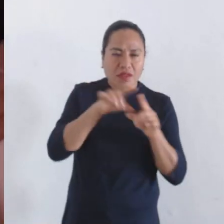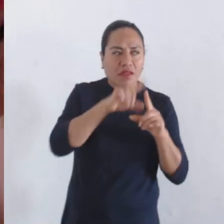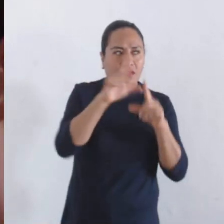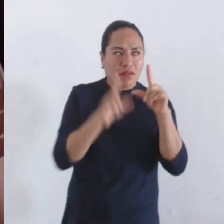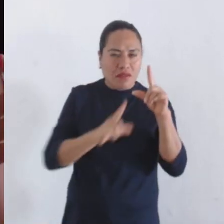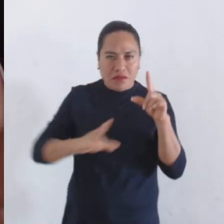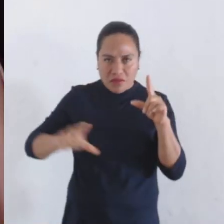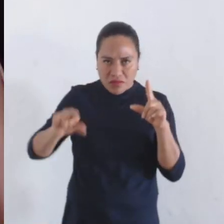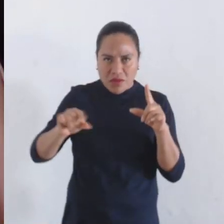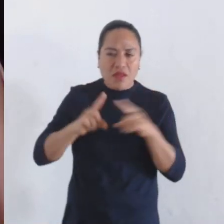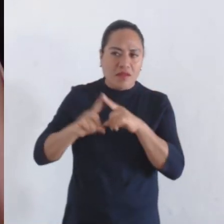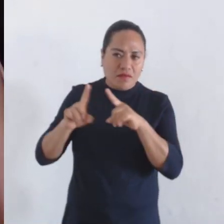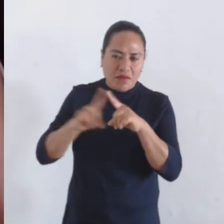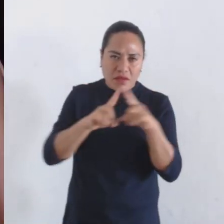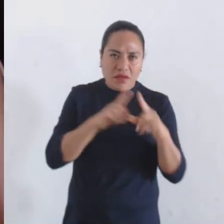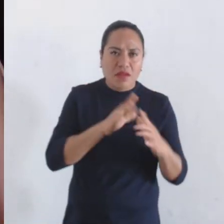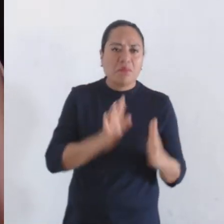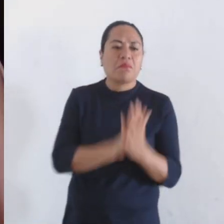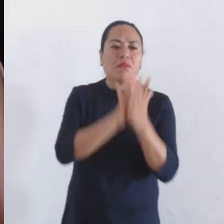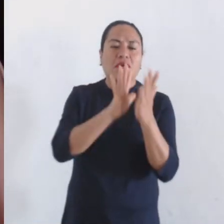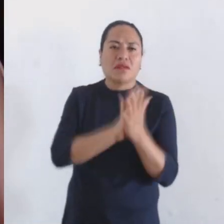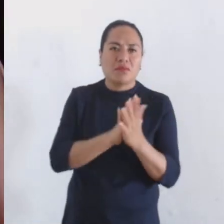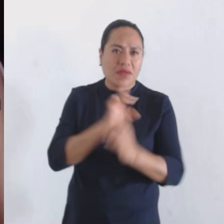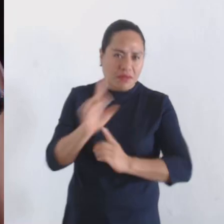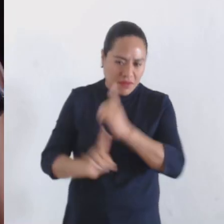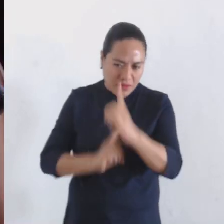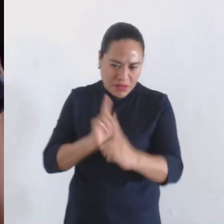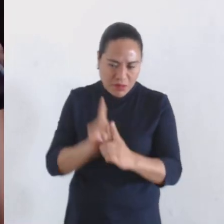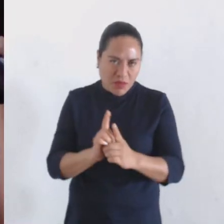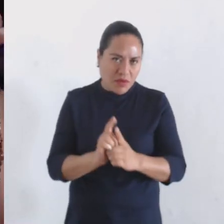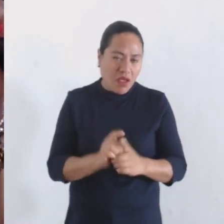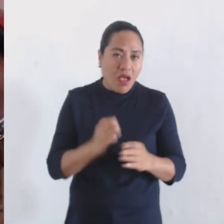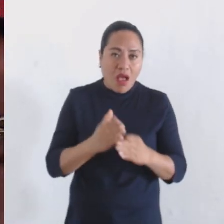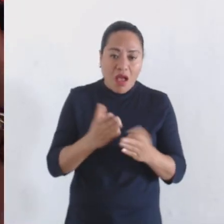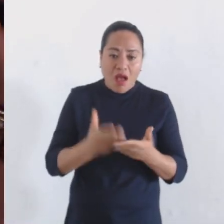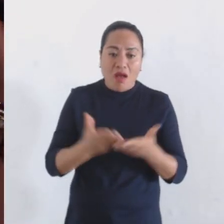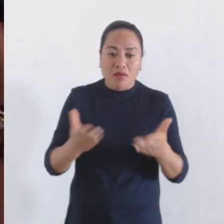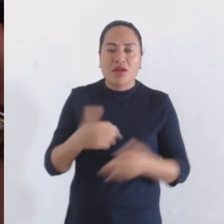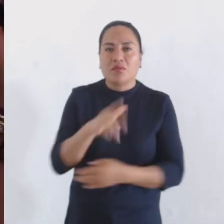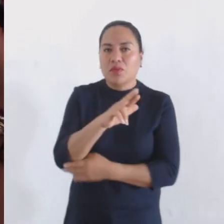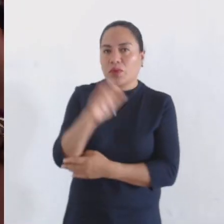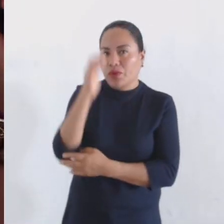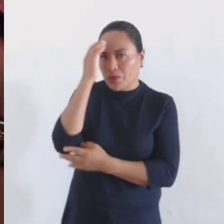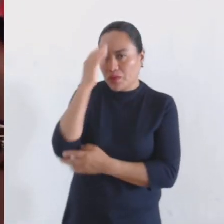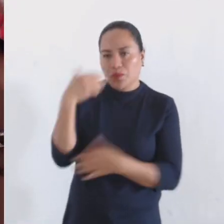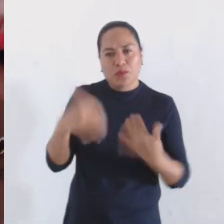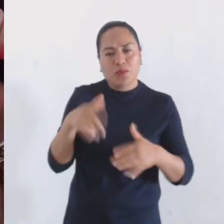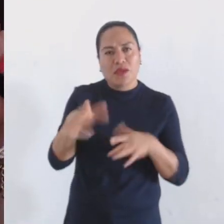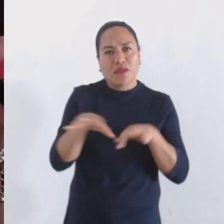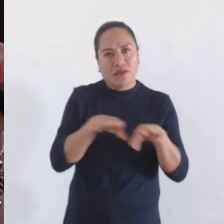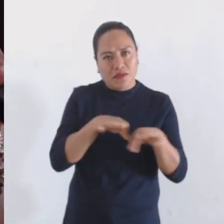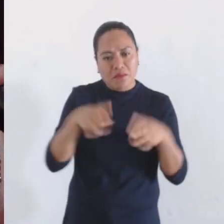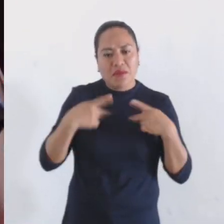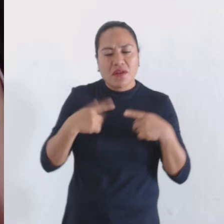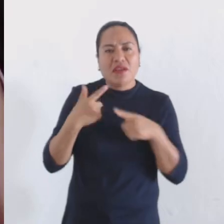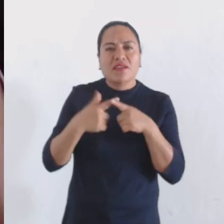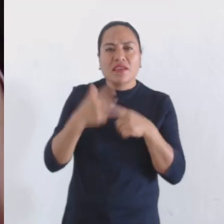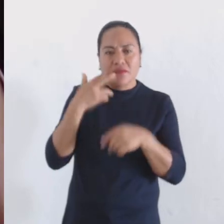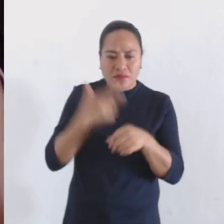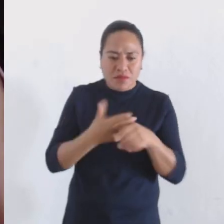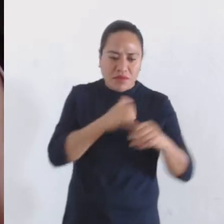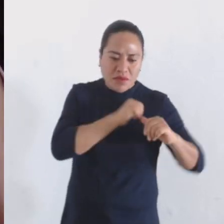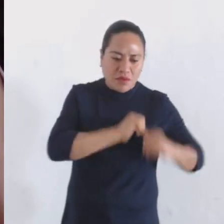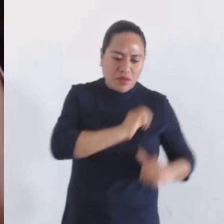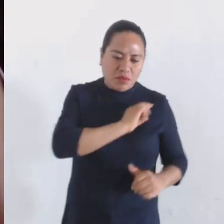en diferentes disciplinas. Esta vez también quiero reconocer el trabajo de las regidoras y regidores